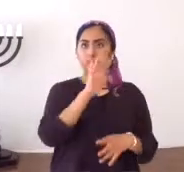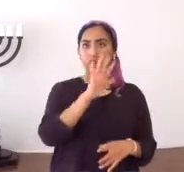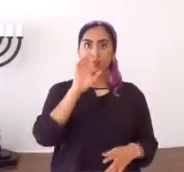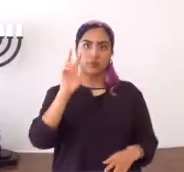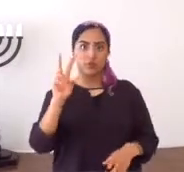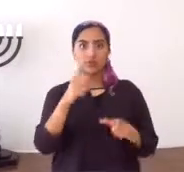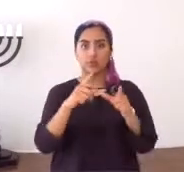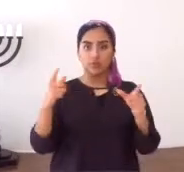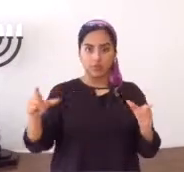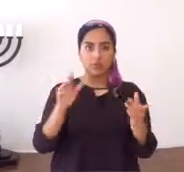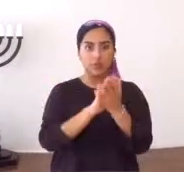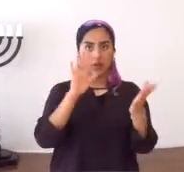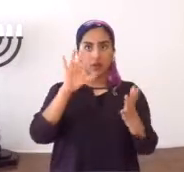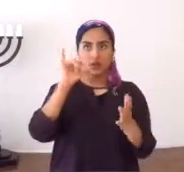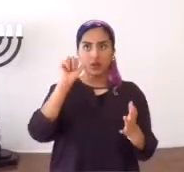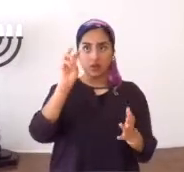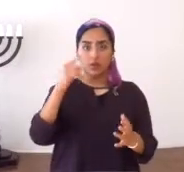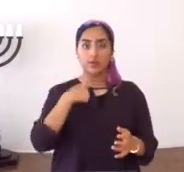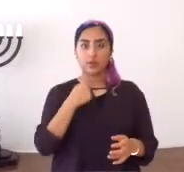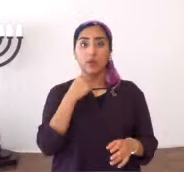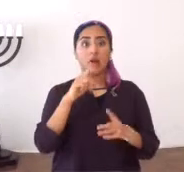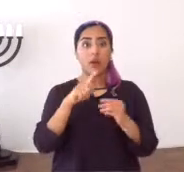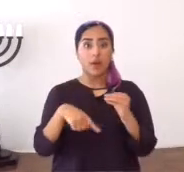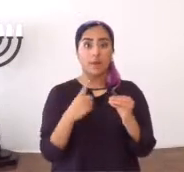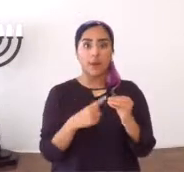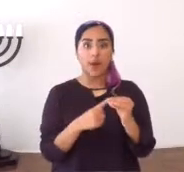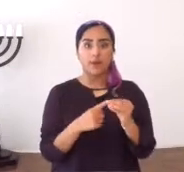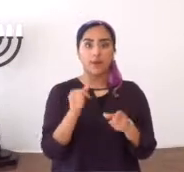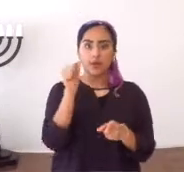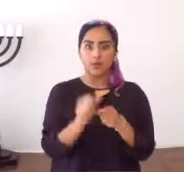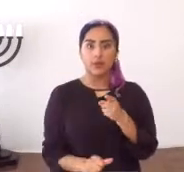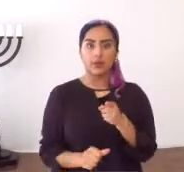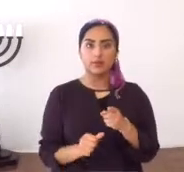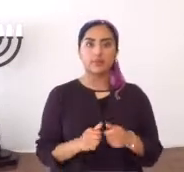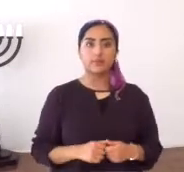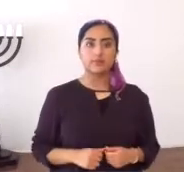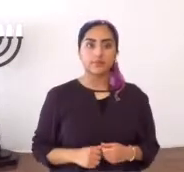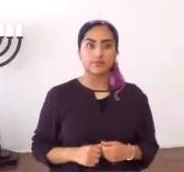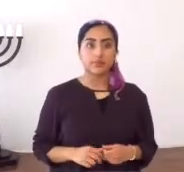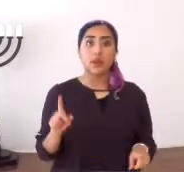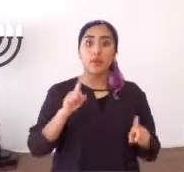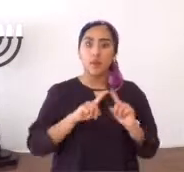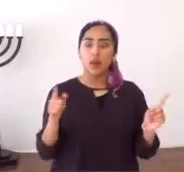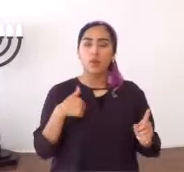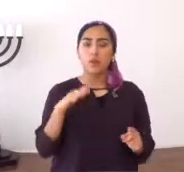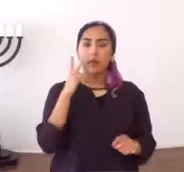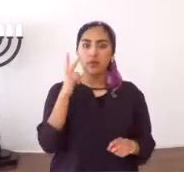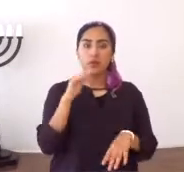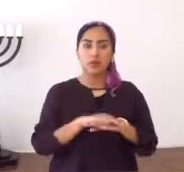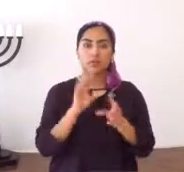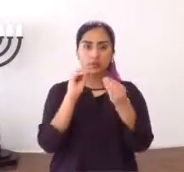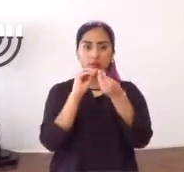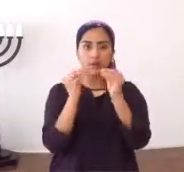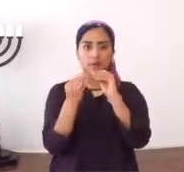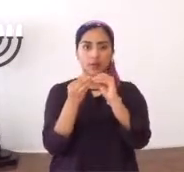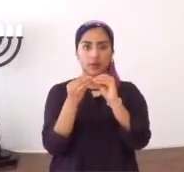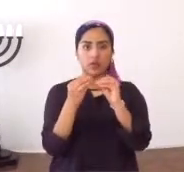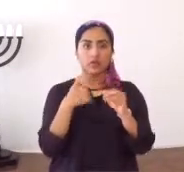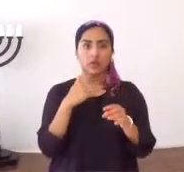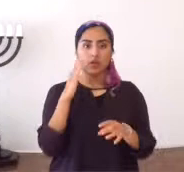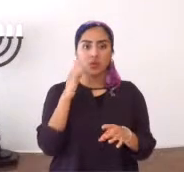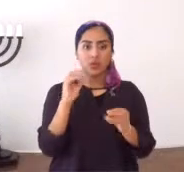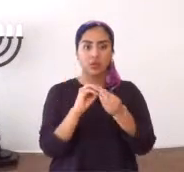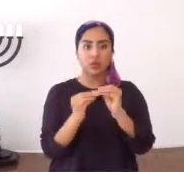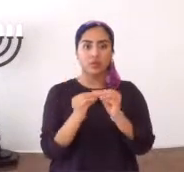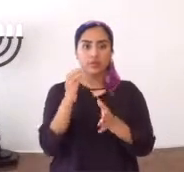que ya están en 52 idiomas, para Gloria y Asho, Hamashia lo decimos, sobre la milá, sobre la circuncisión, pero vamos a ver